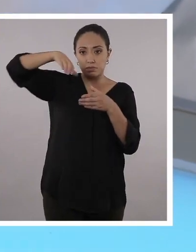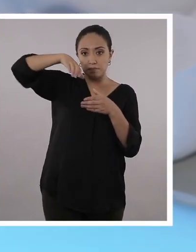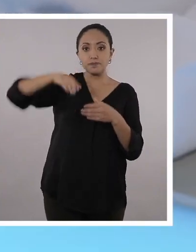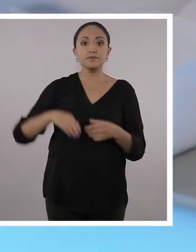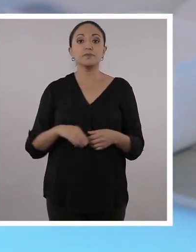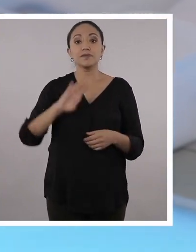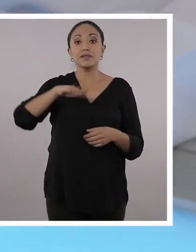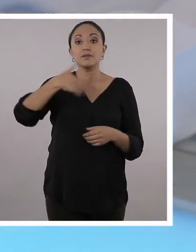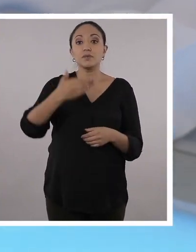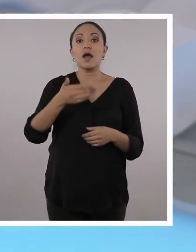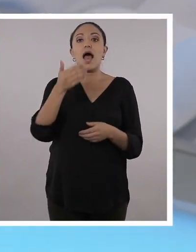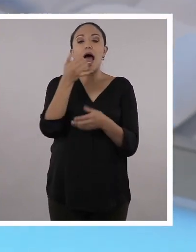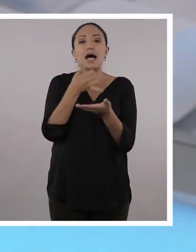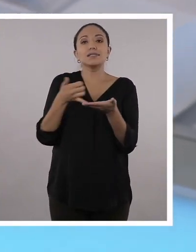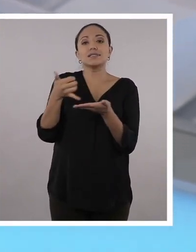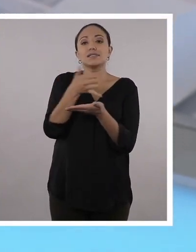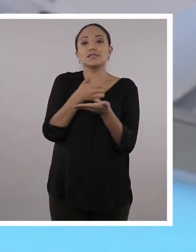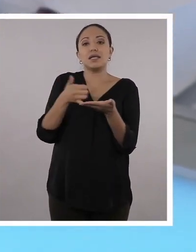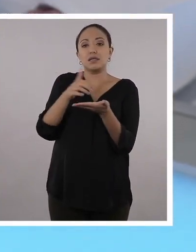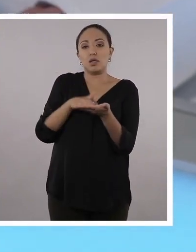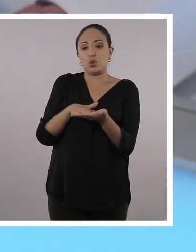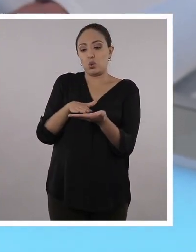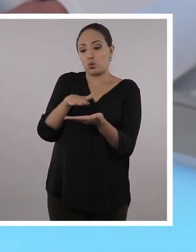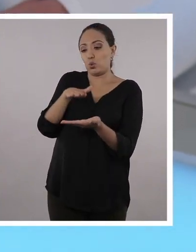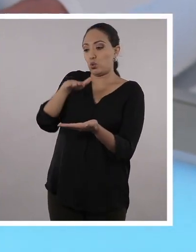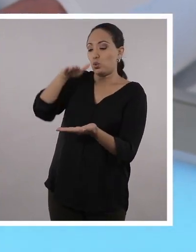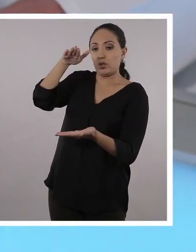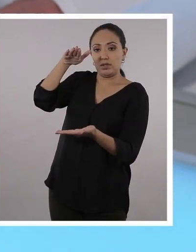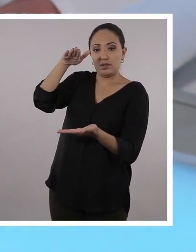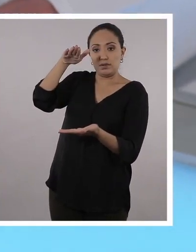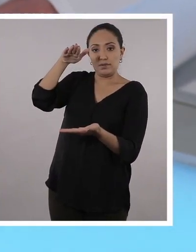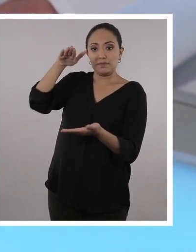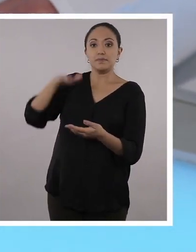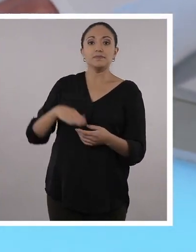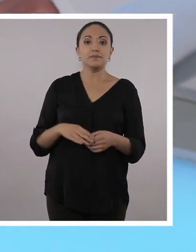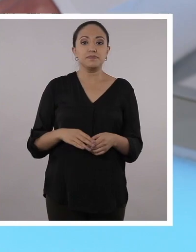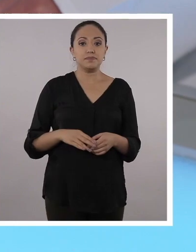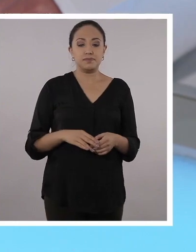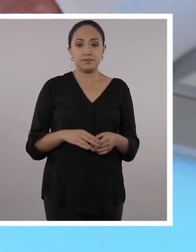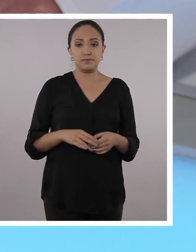A continuación, colocamos del aceite hasta casi llenar el frasco.